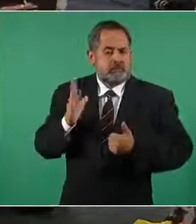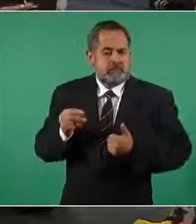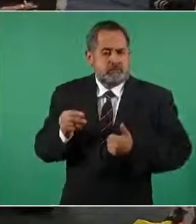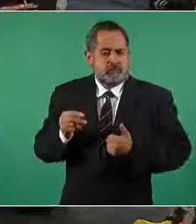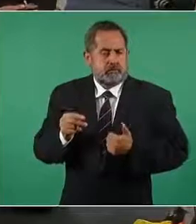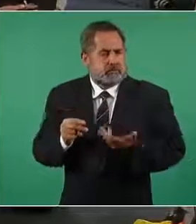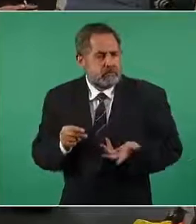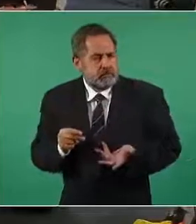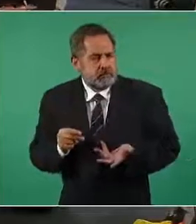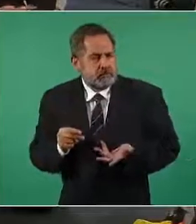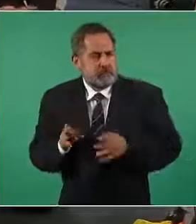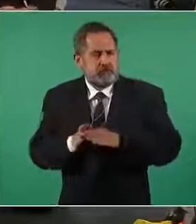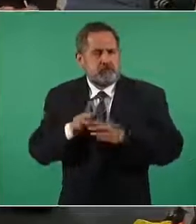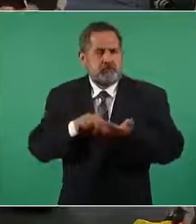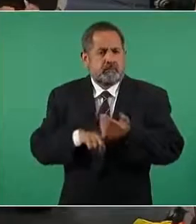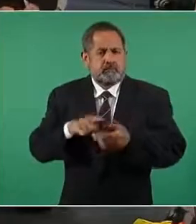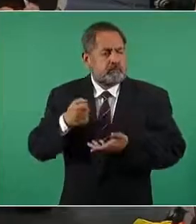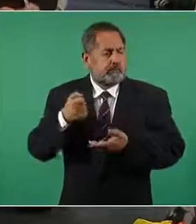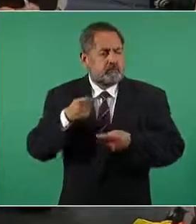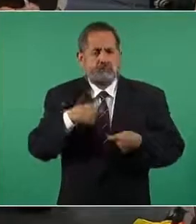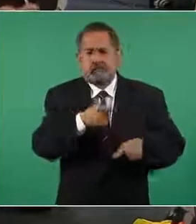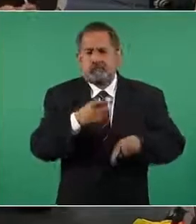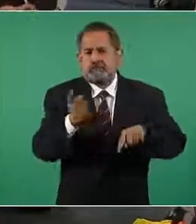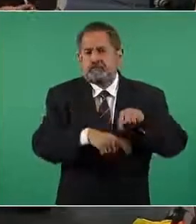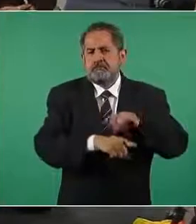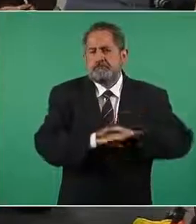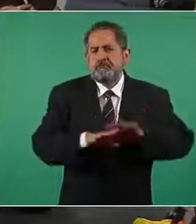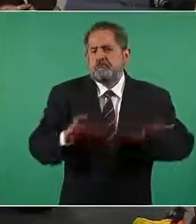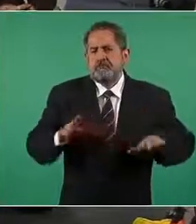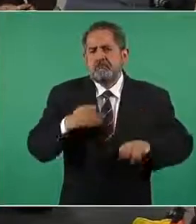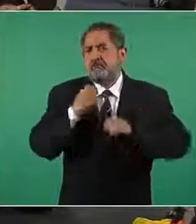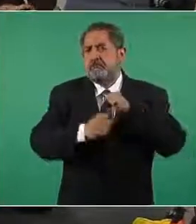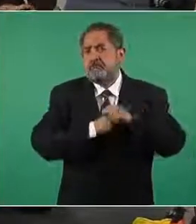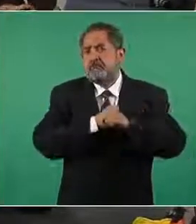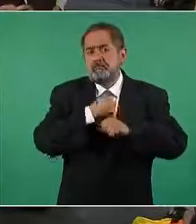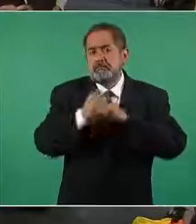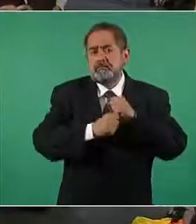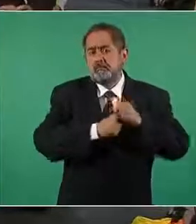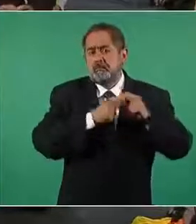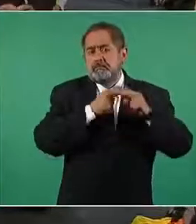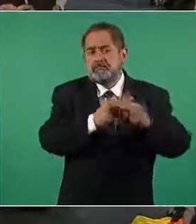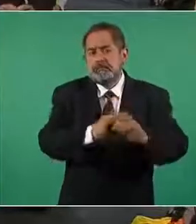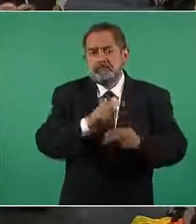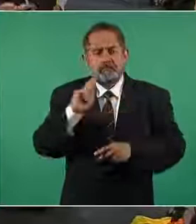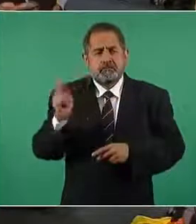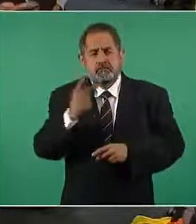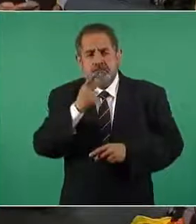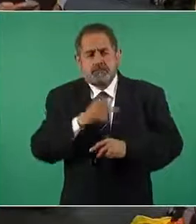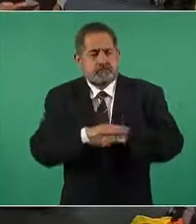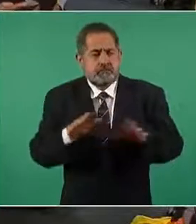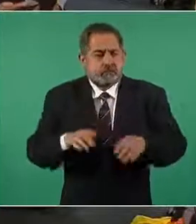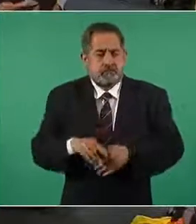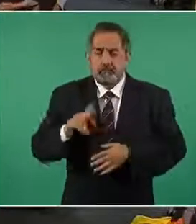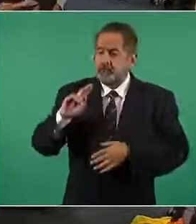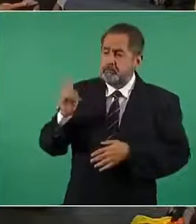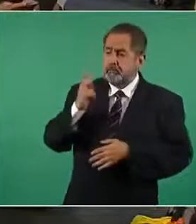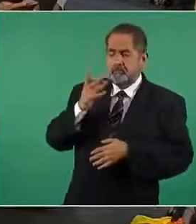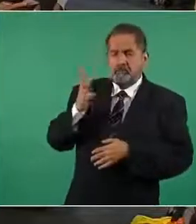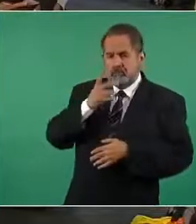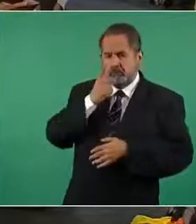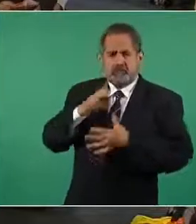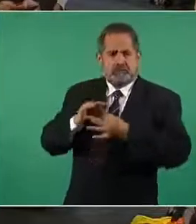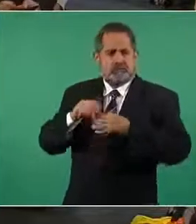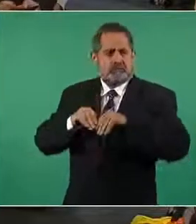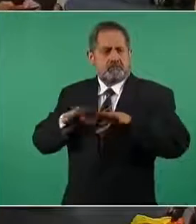cual también implicaría pues que se quitarían las bases que se han logrado por mucho tiempo en este instituto el politécnico ya emitió su posicionamiento